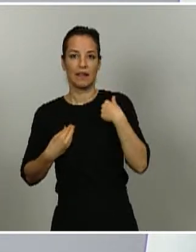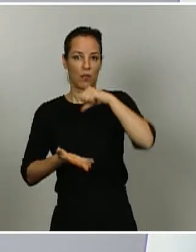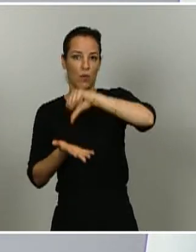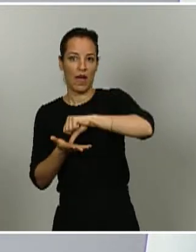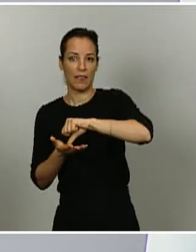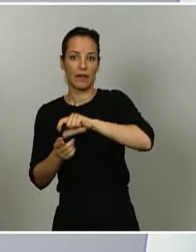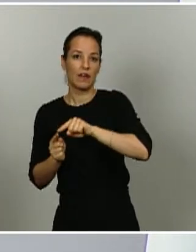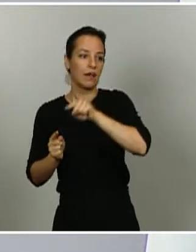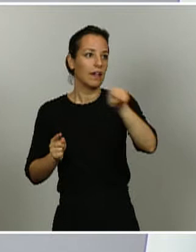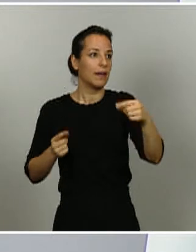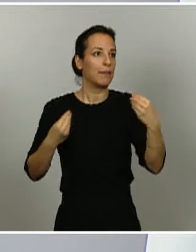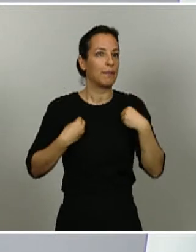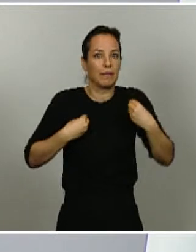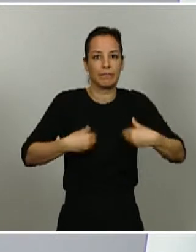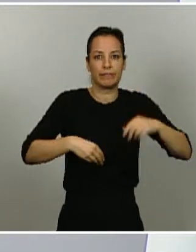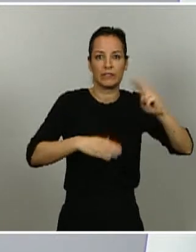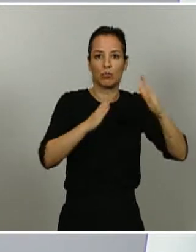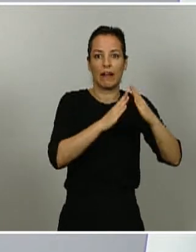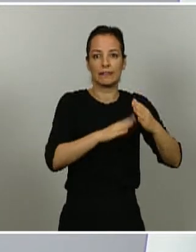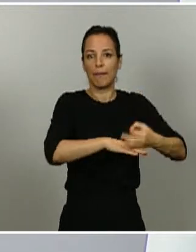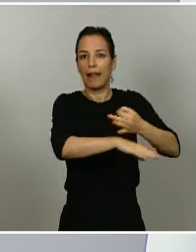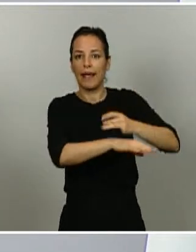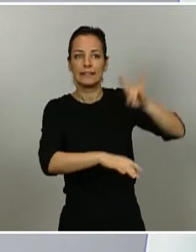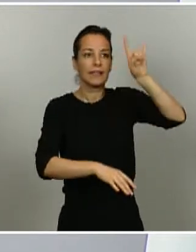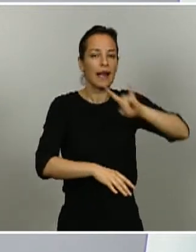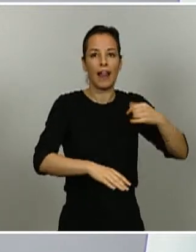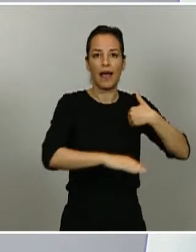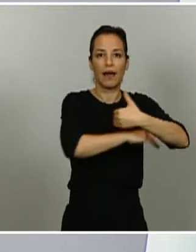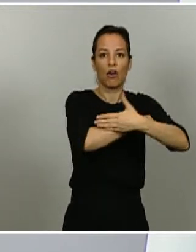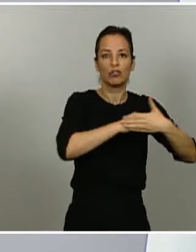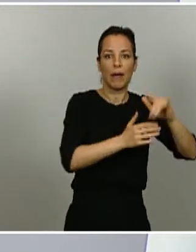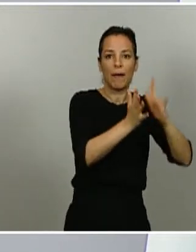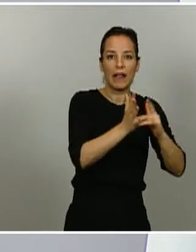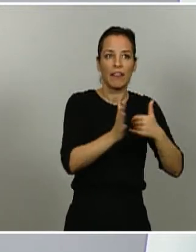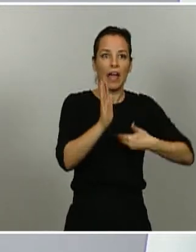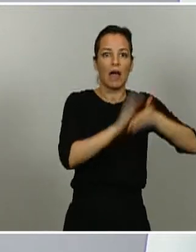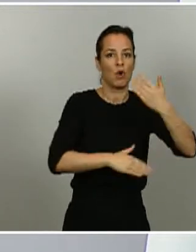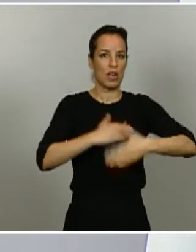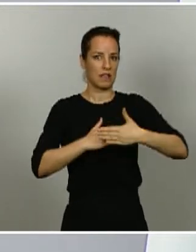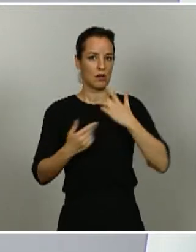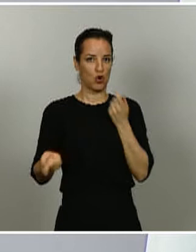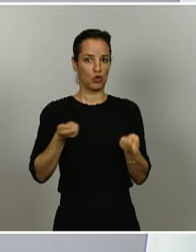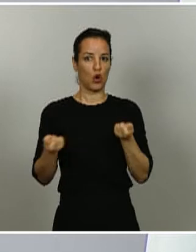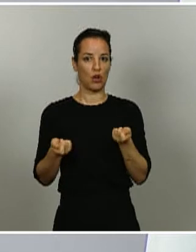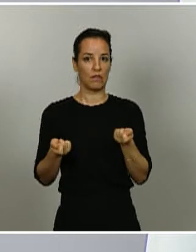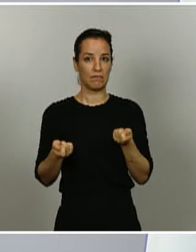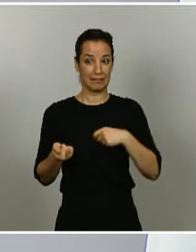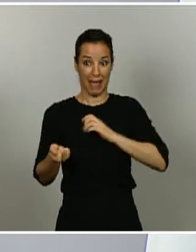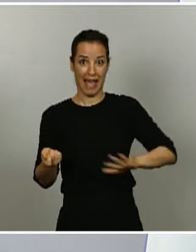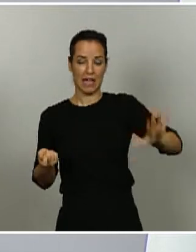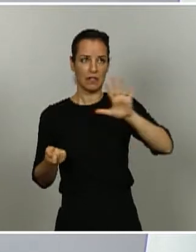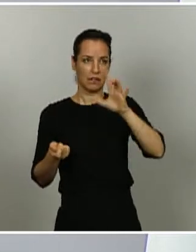las Islas Baleares o en las Islas Canarias o en la costa valenciana. En coherencia también con este tipo de medidas nos ha parecido que había que tomar